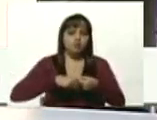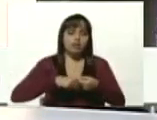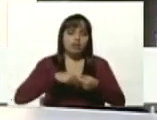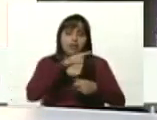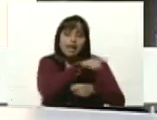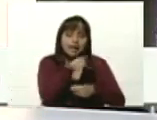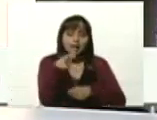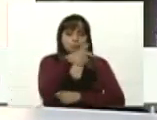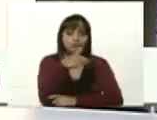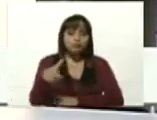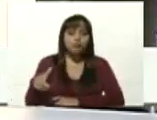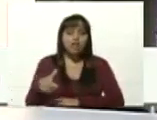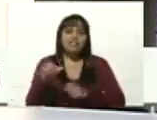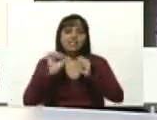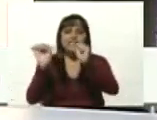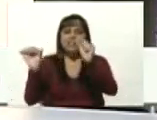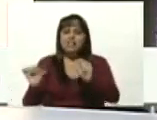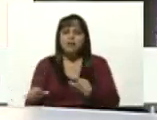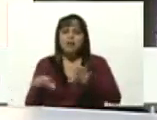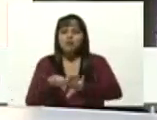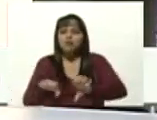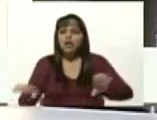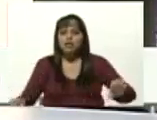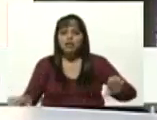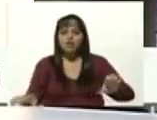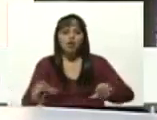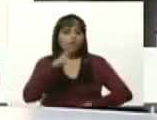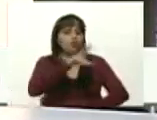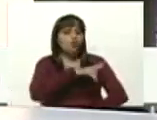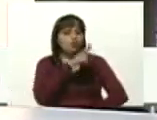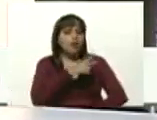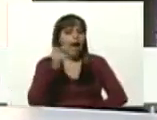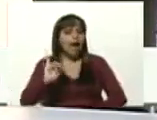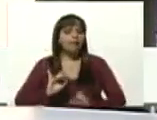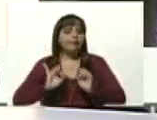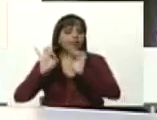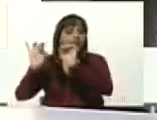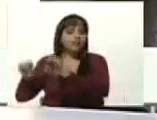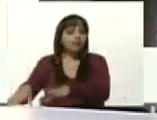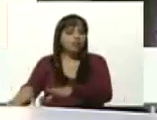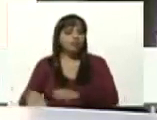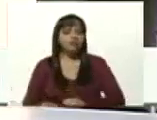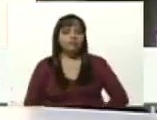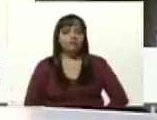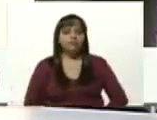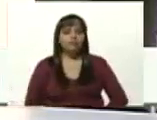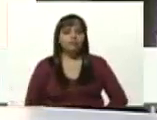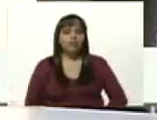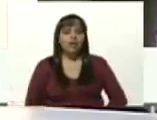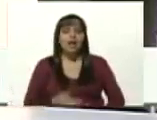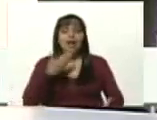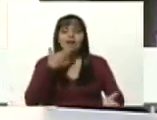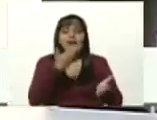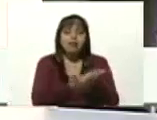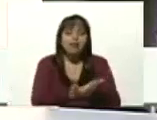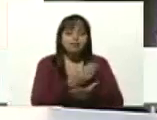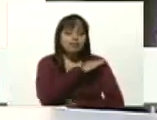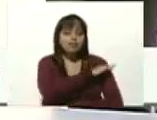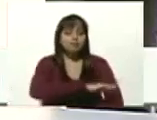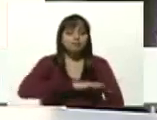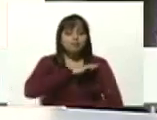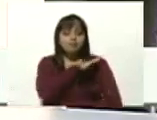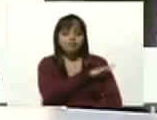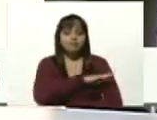que el sistema educativo formal había dejado por fuera y gracias a cada una de estas misiones